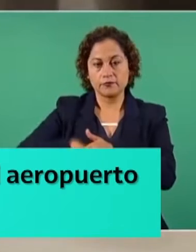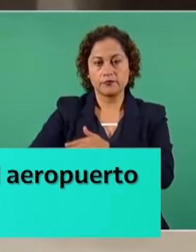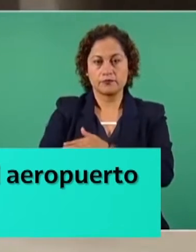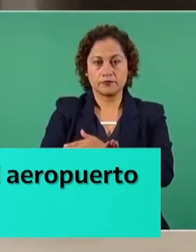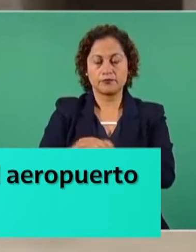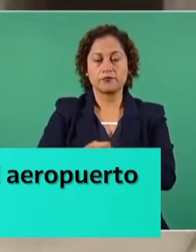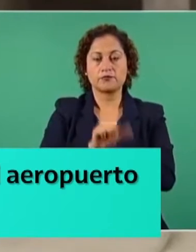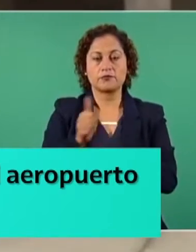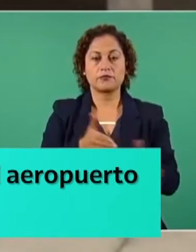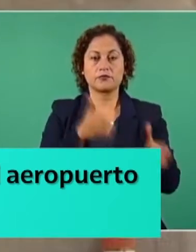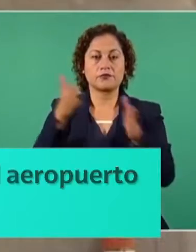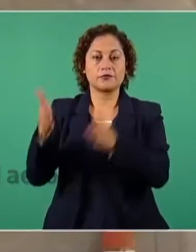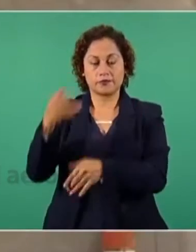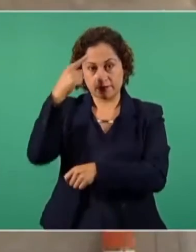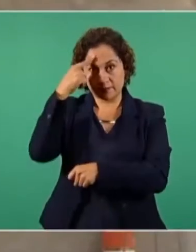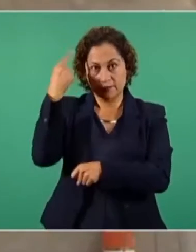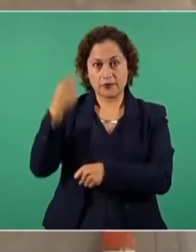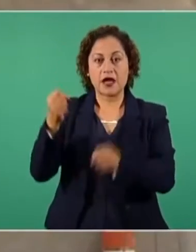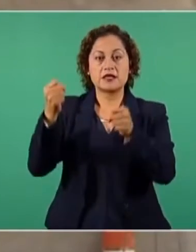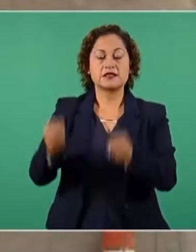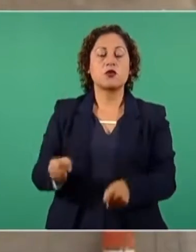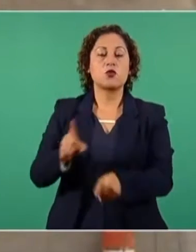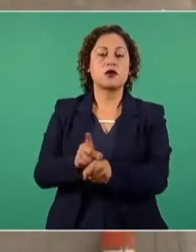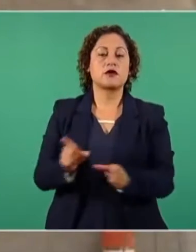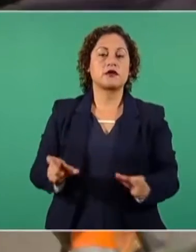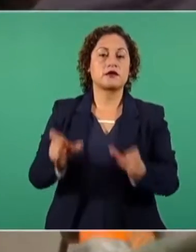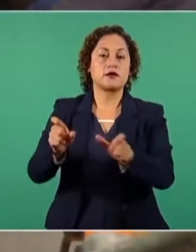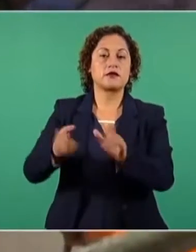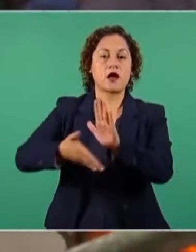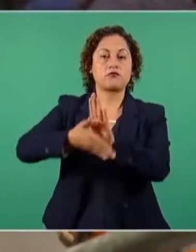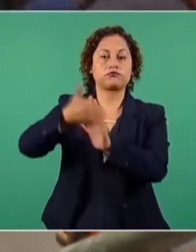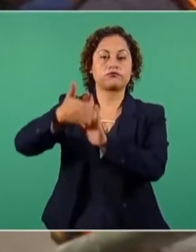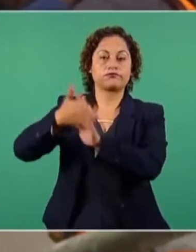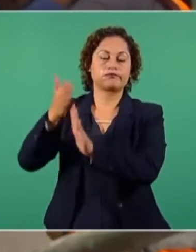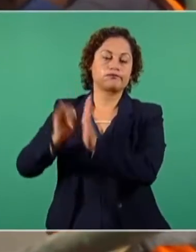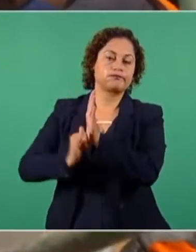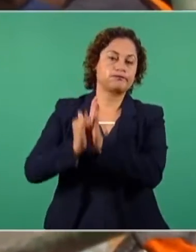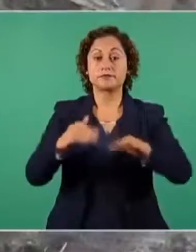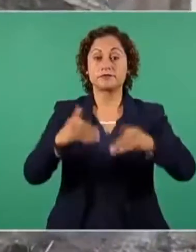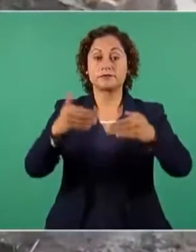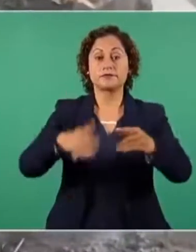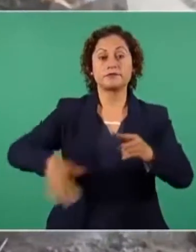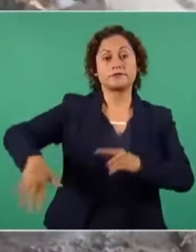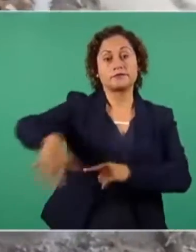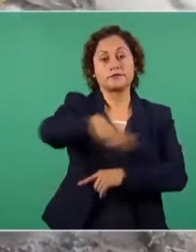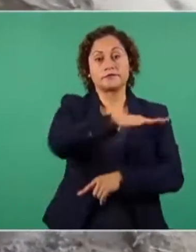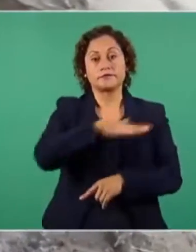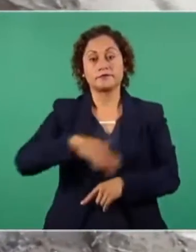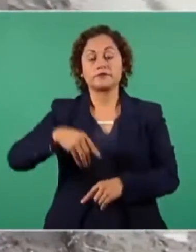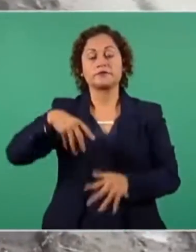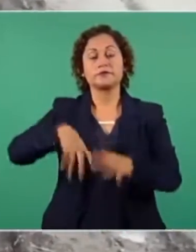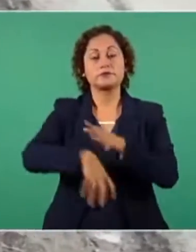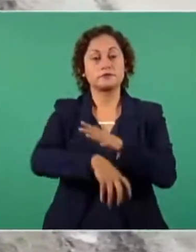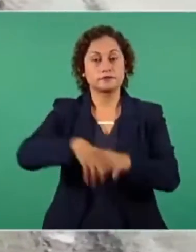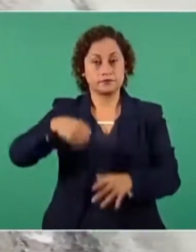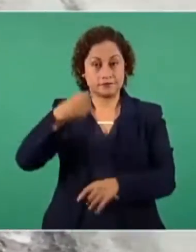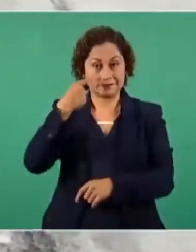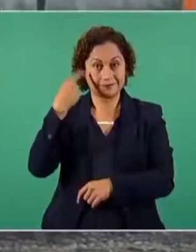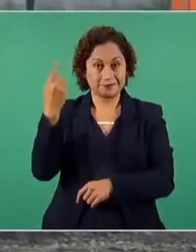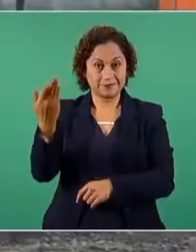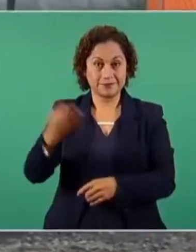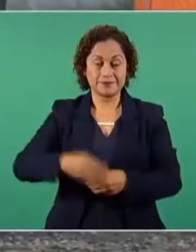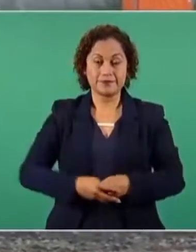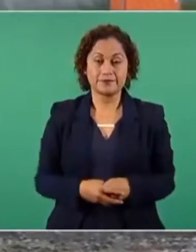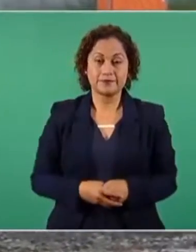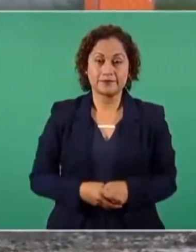algunos medios de comunicación, aseguró el presidente Andrés Manuel López Obrador. Durante su conferencia de prensa matutina en el Salón Tesorería